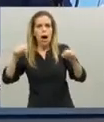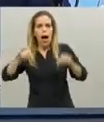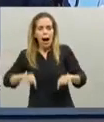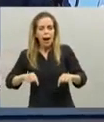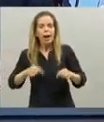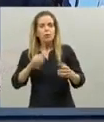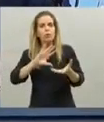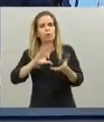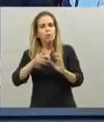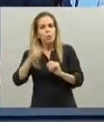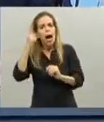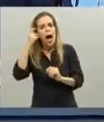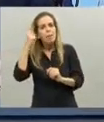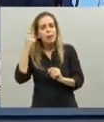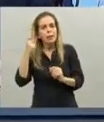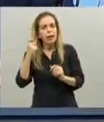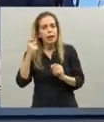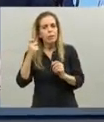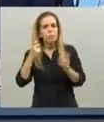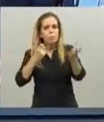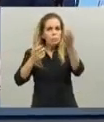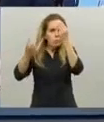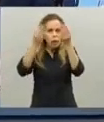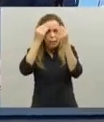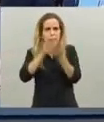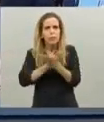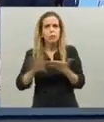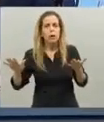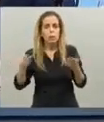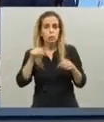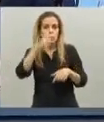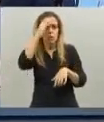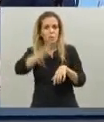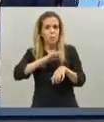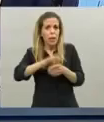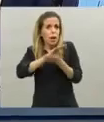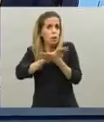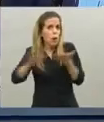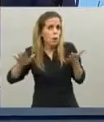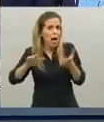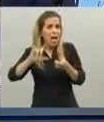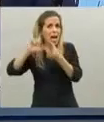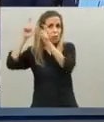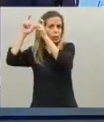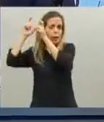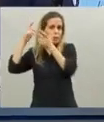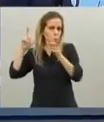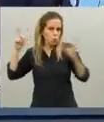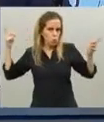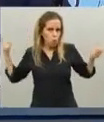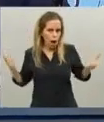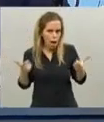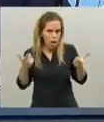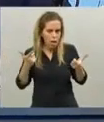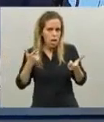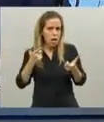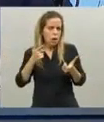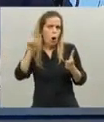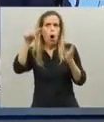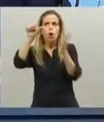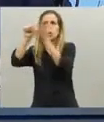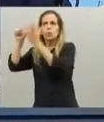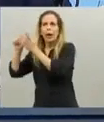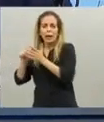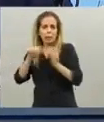hacemos para aprender y para valorar porque este es un virus nuevo no hay experiencia de siglos en este virus atacado últimamente se han tomado diferentes medidas